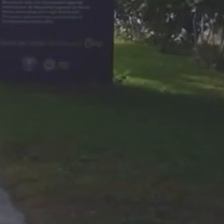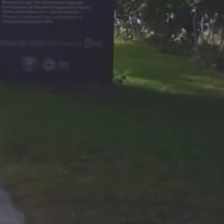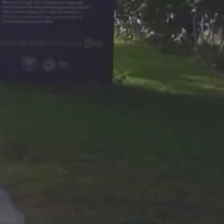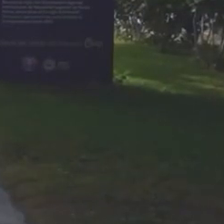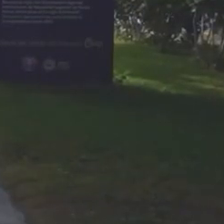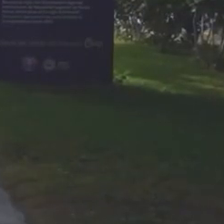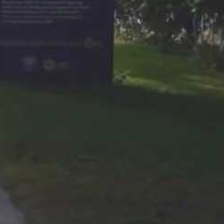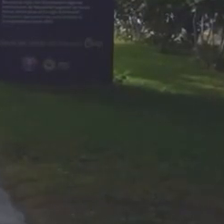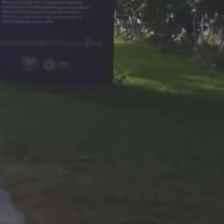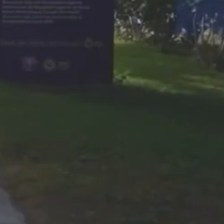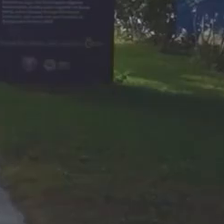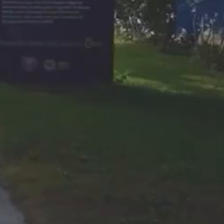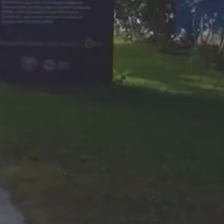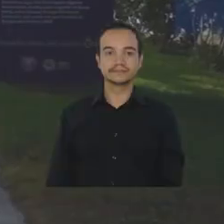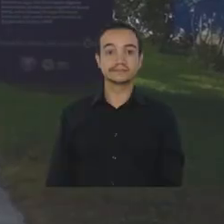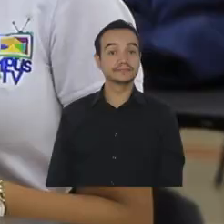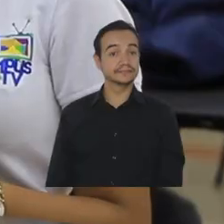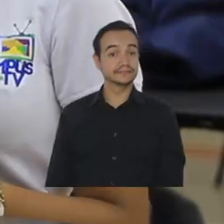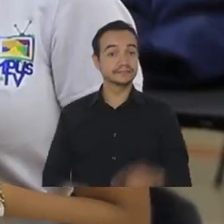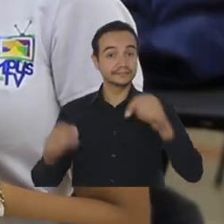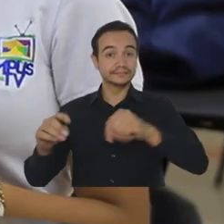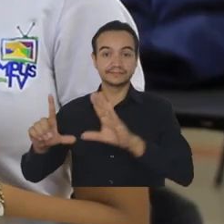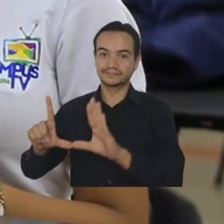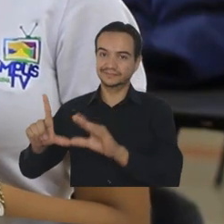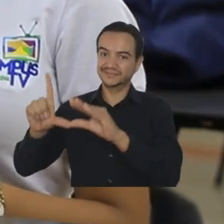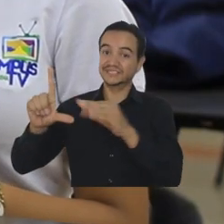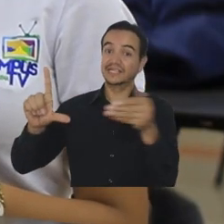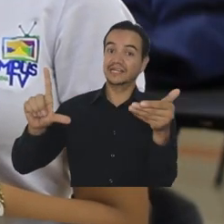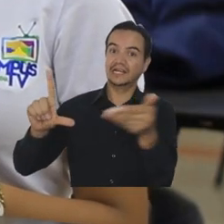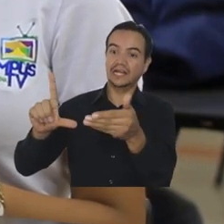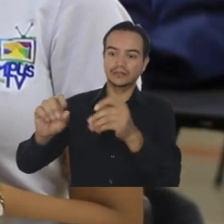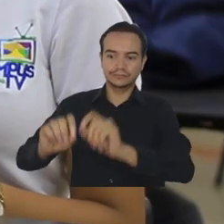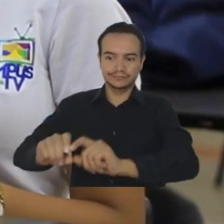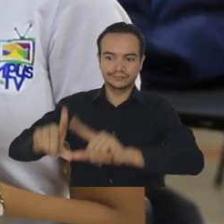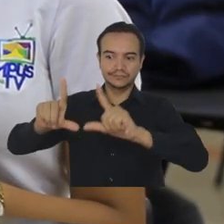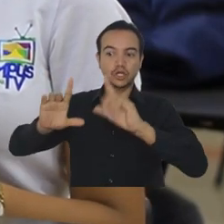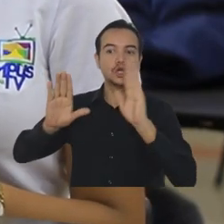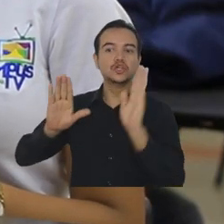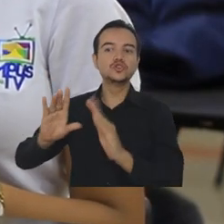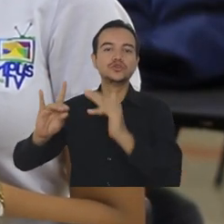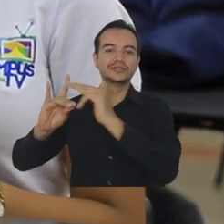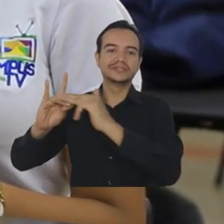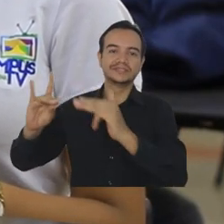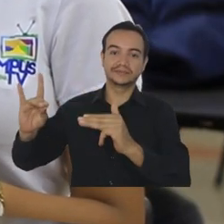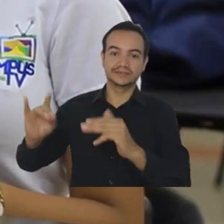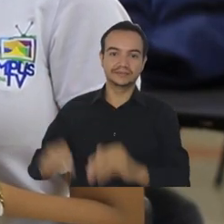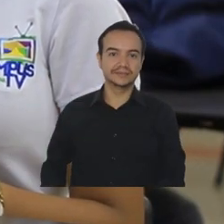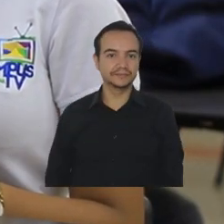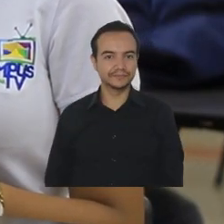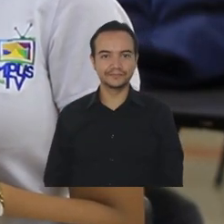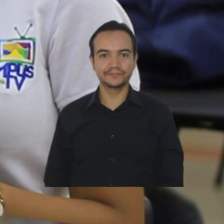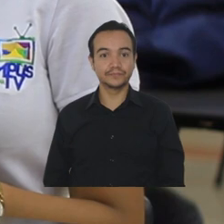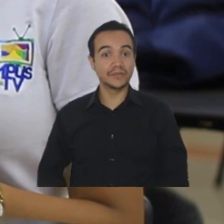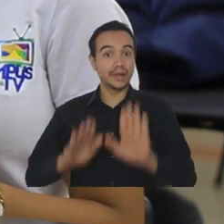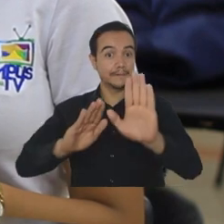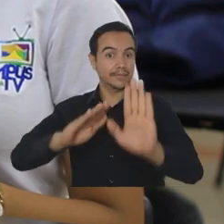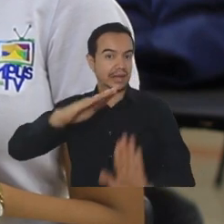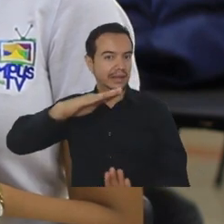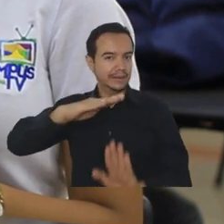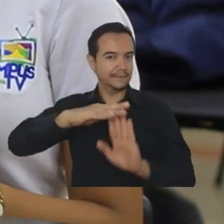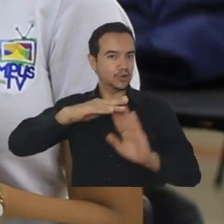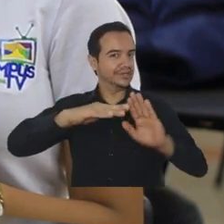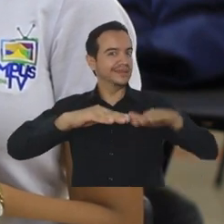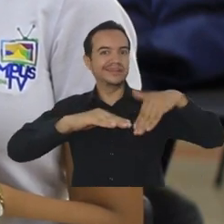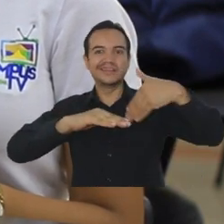Universidad del Esto es el Campus TV, programa institucional de la Universidad del Magdalena. Vamos